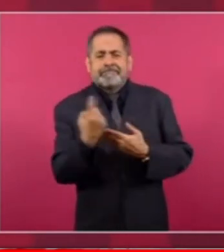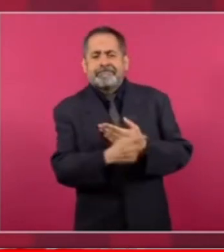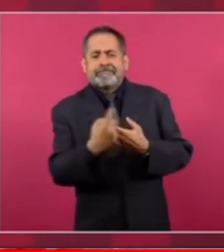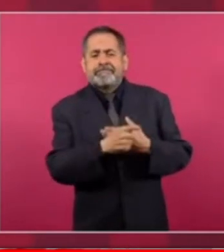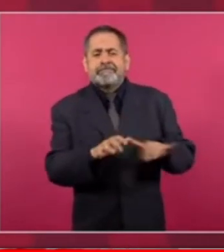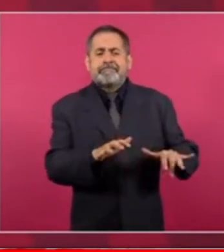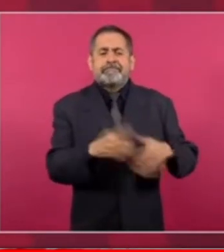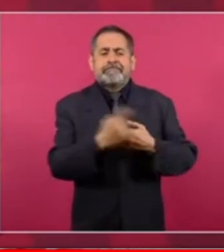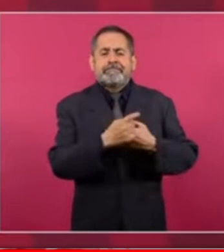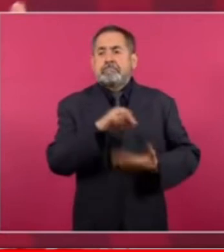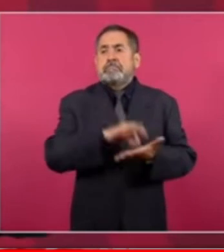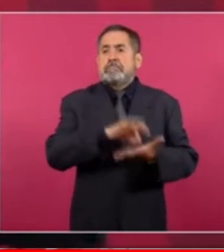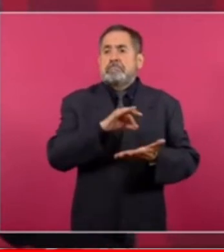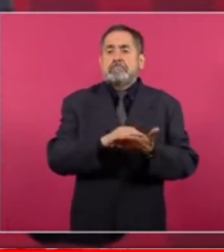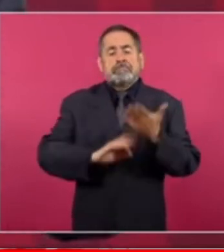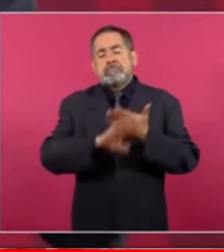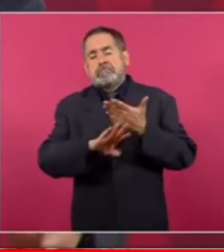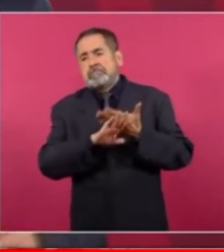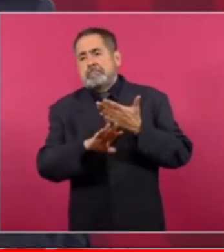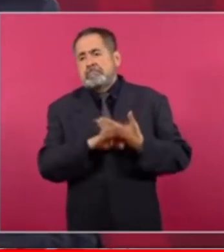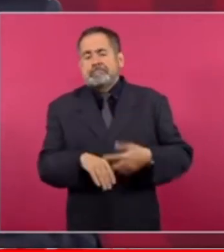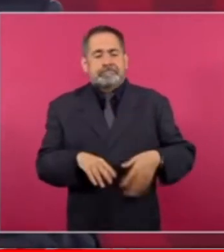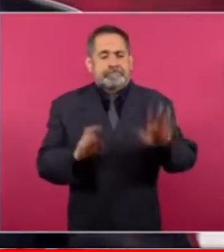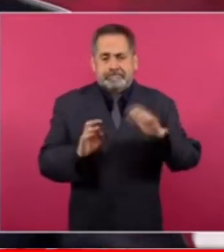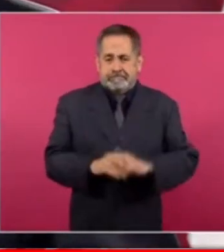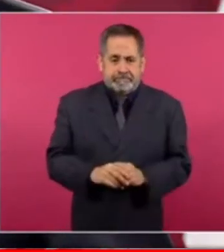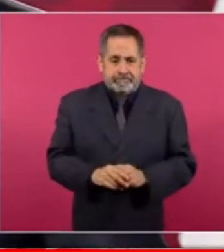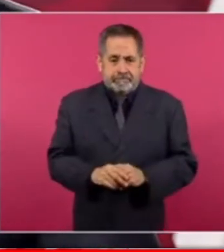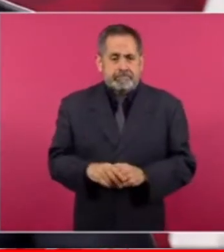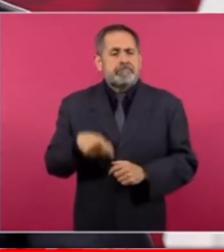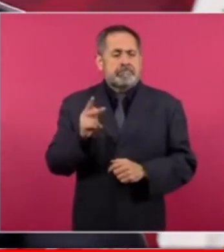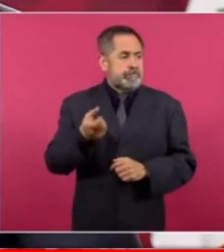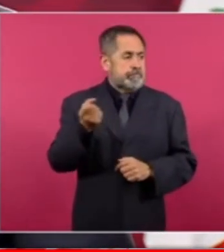pero sí siguen los publicistas